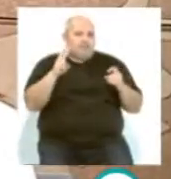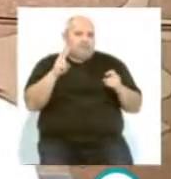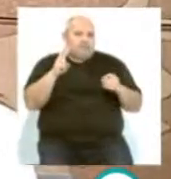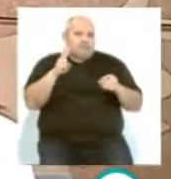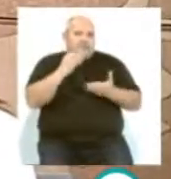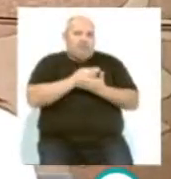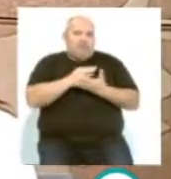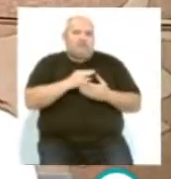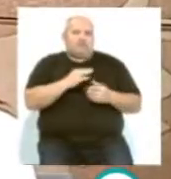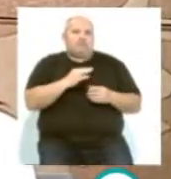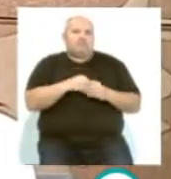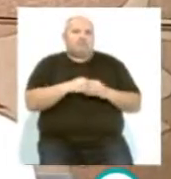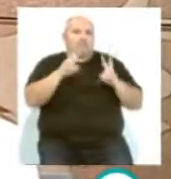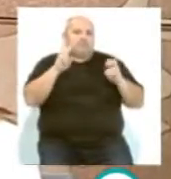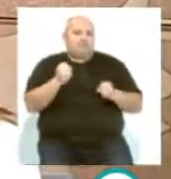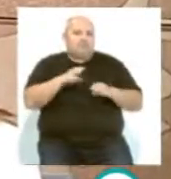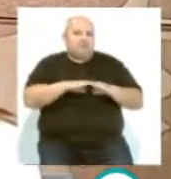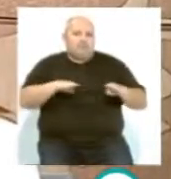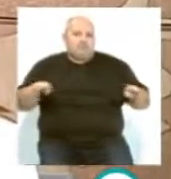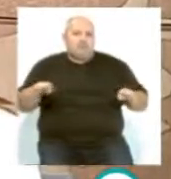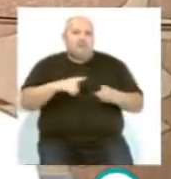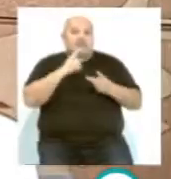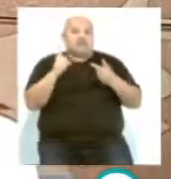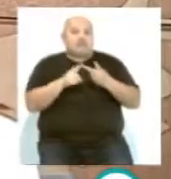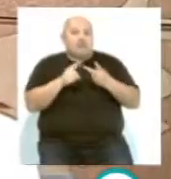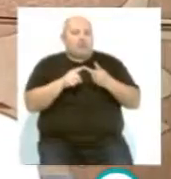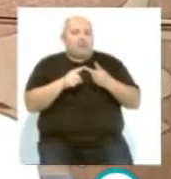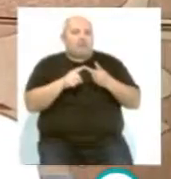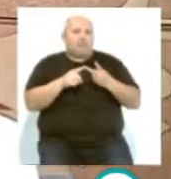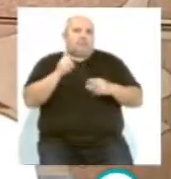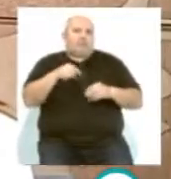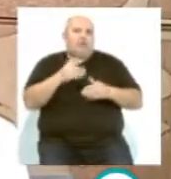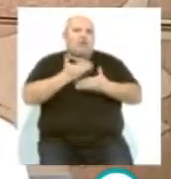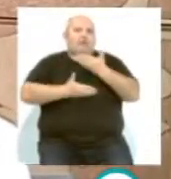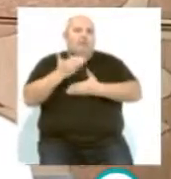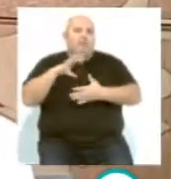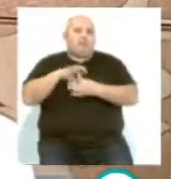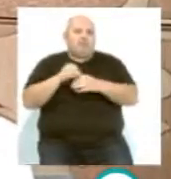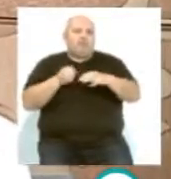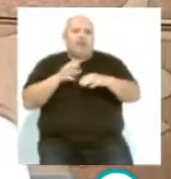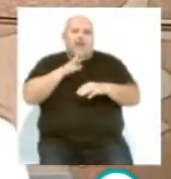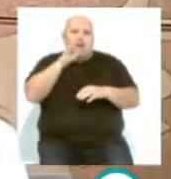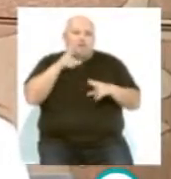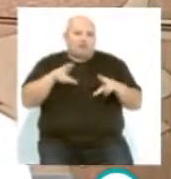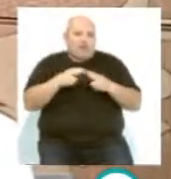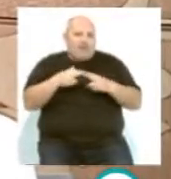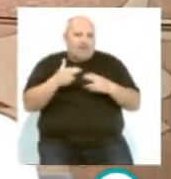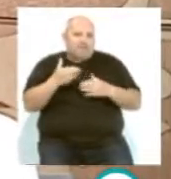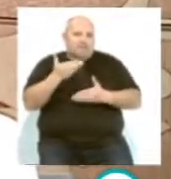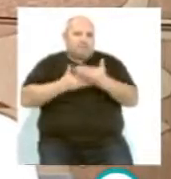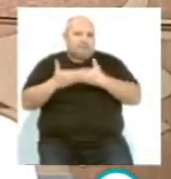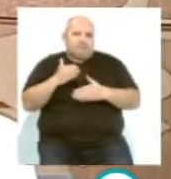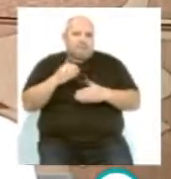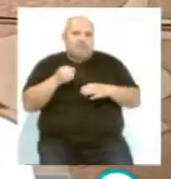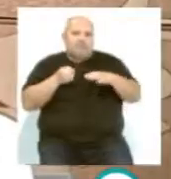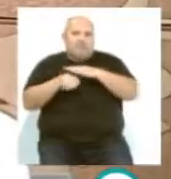ciudad en cuanto a plazas de aparcamiento y también estamos colaborando en una causa social a través de